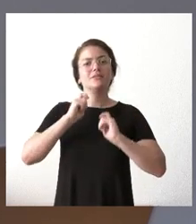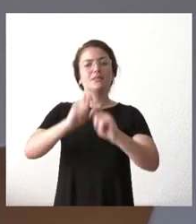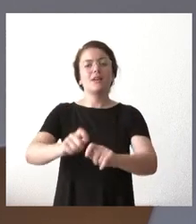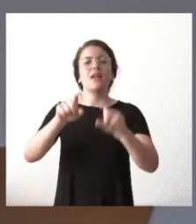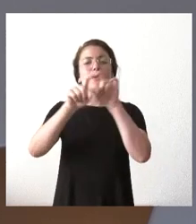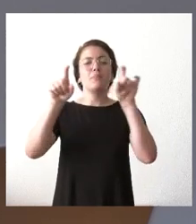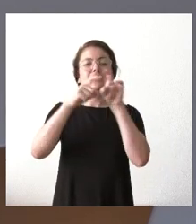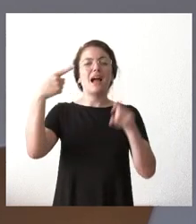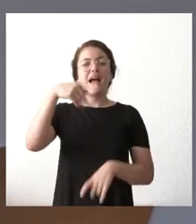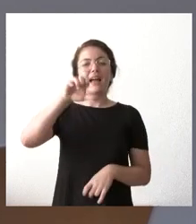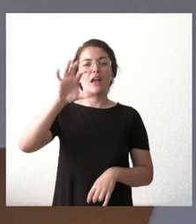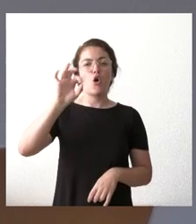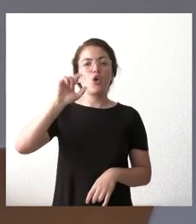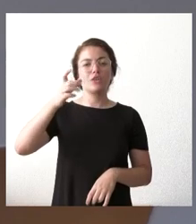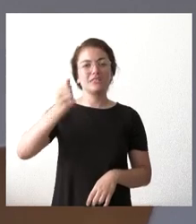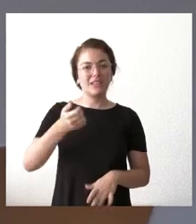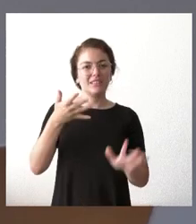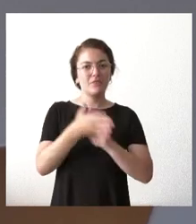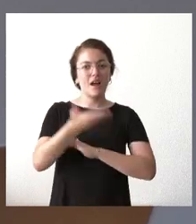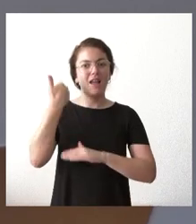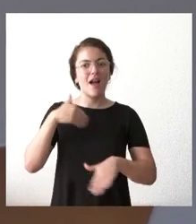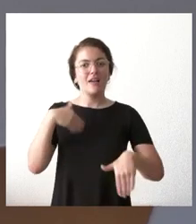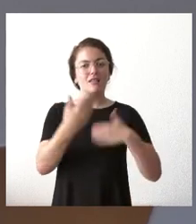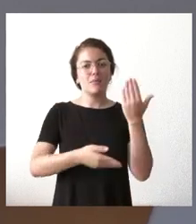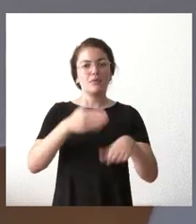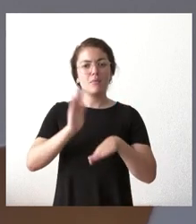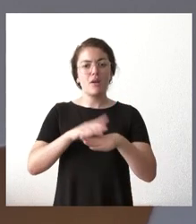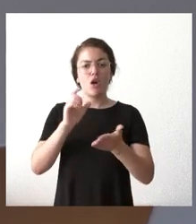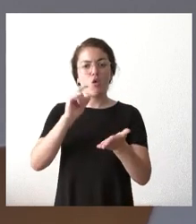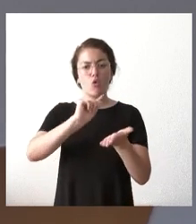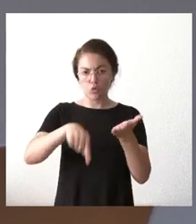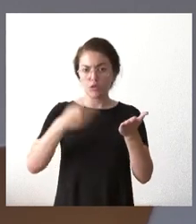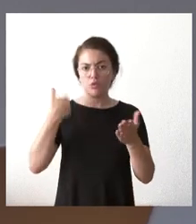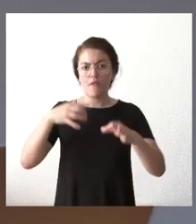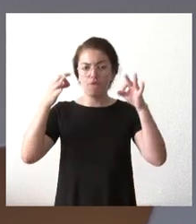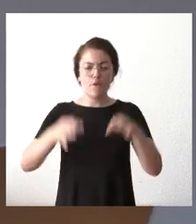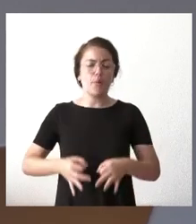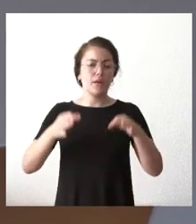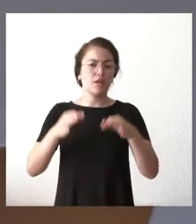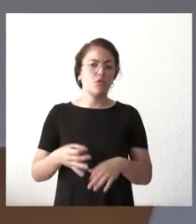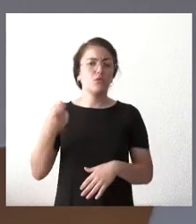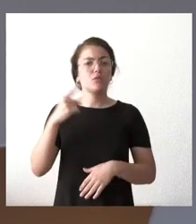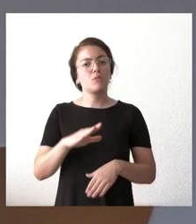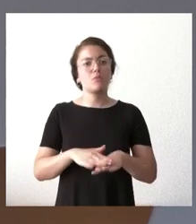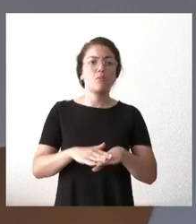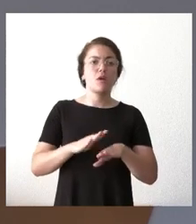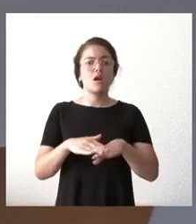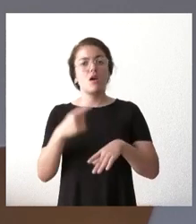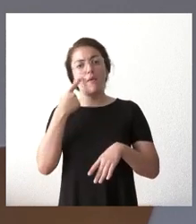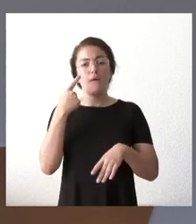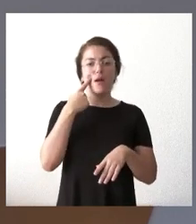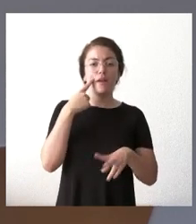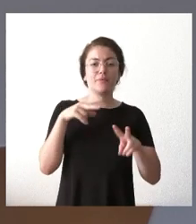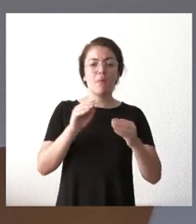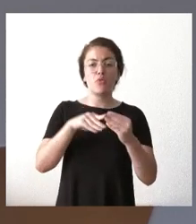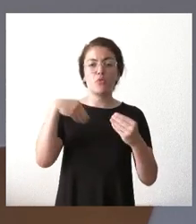y por lo tanto se están los trámites de formalización del contrato seguridad por los documentos de seguridad laboral